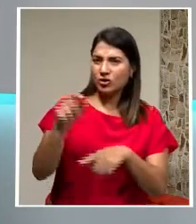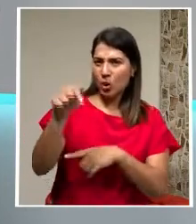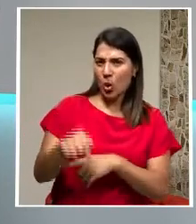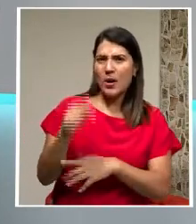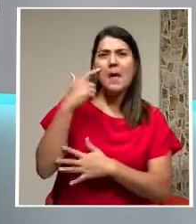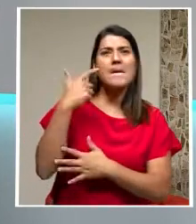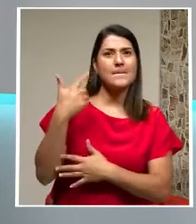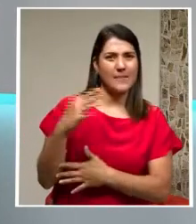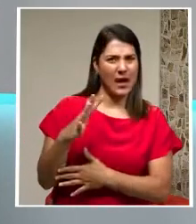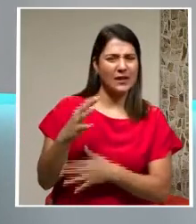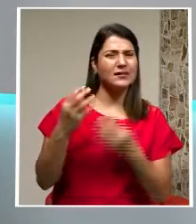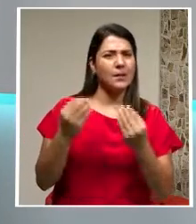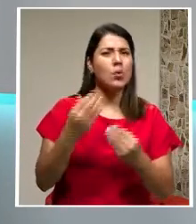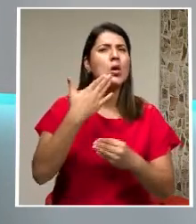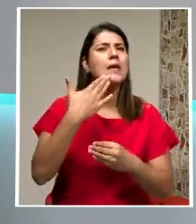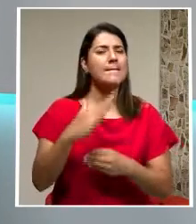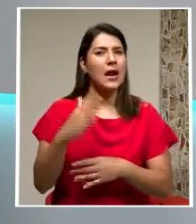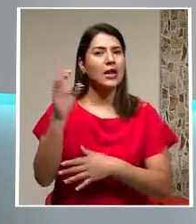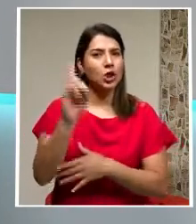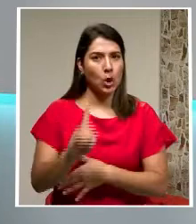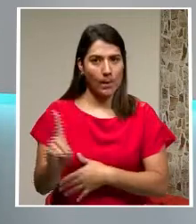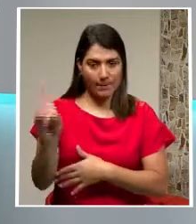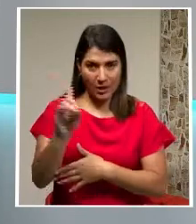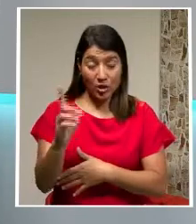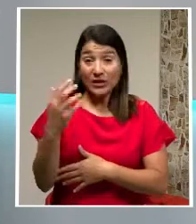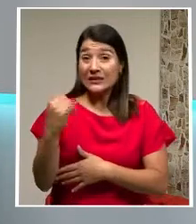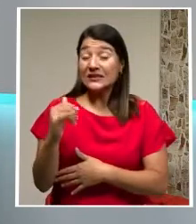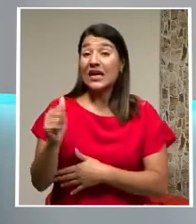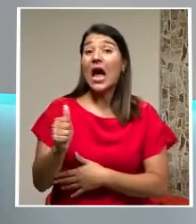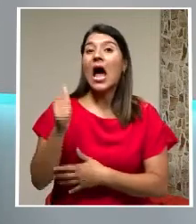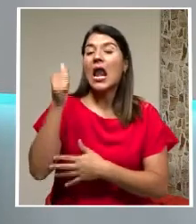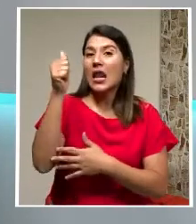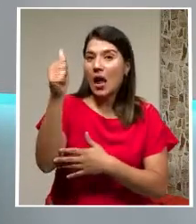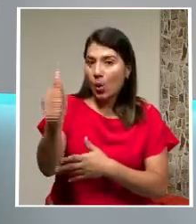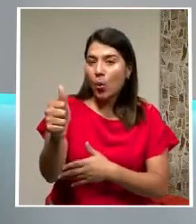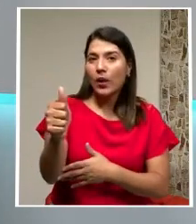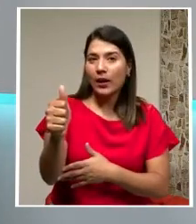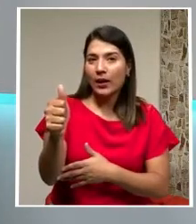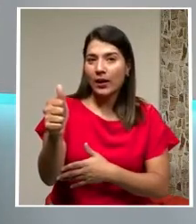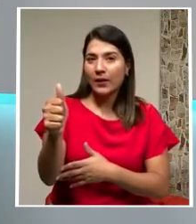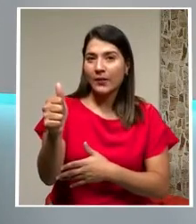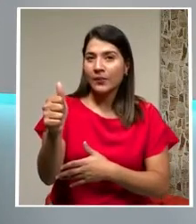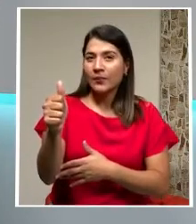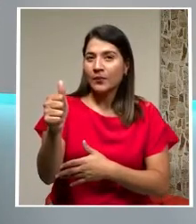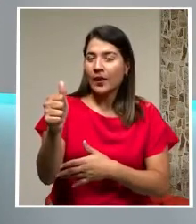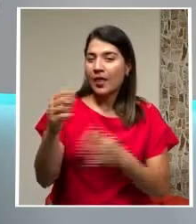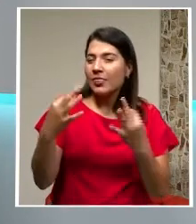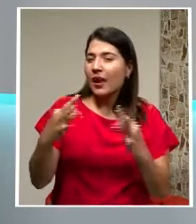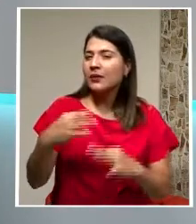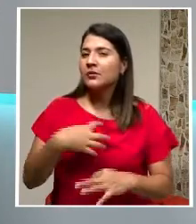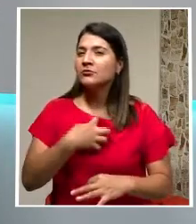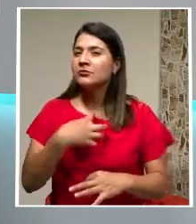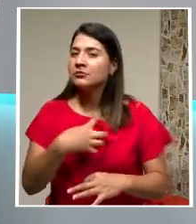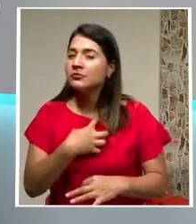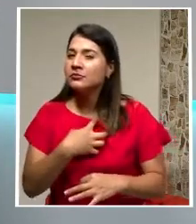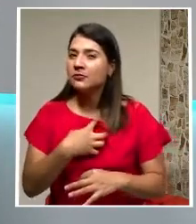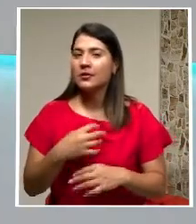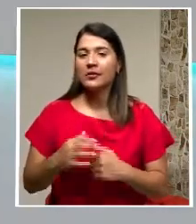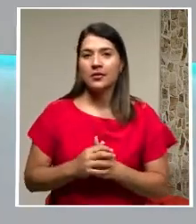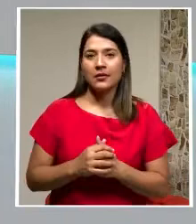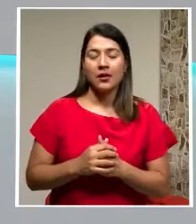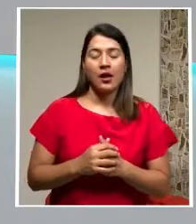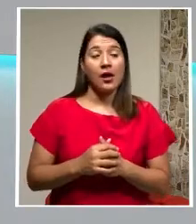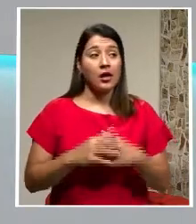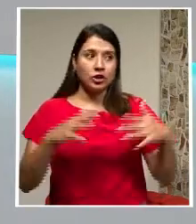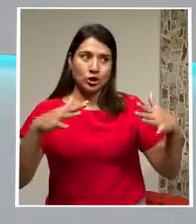le va a ir Bastante mal El domingo Si a la Juelense Busca sacarse Esa espinita Que le dejó Ese torneo De CONCACAF No nos